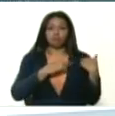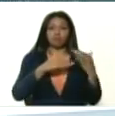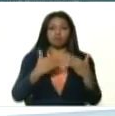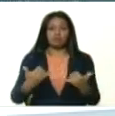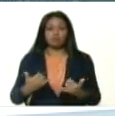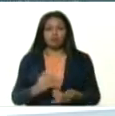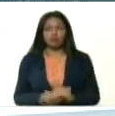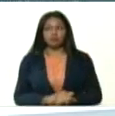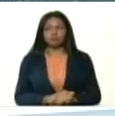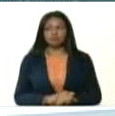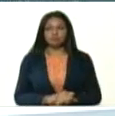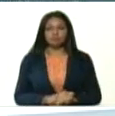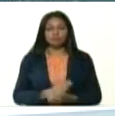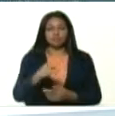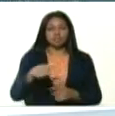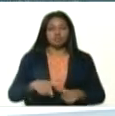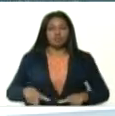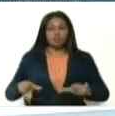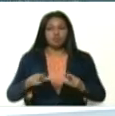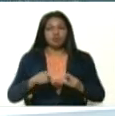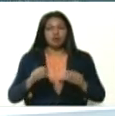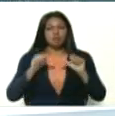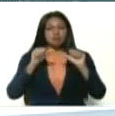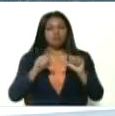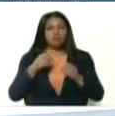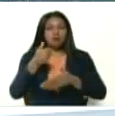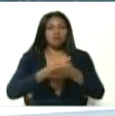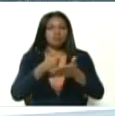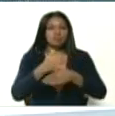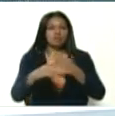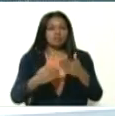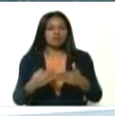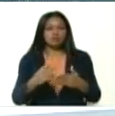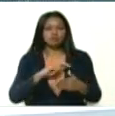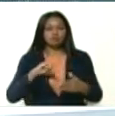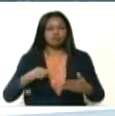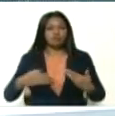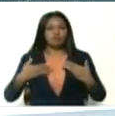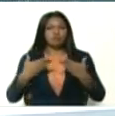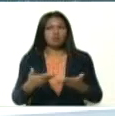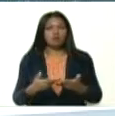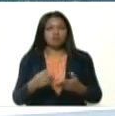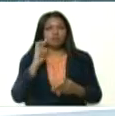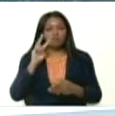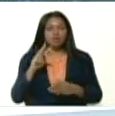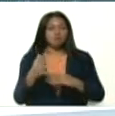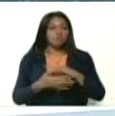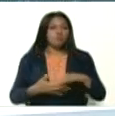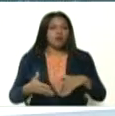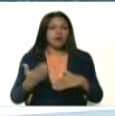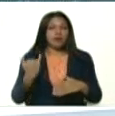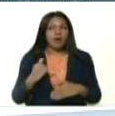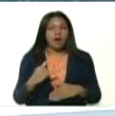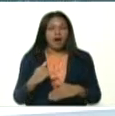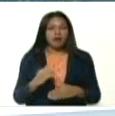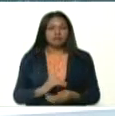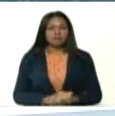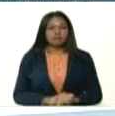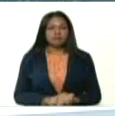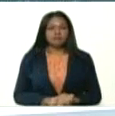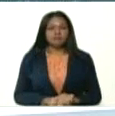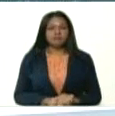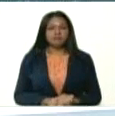de estos avances y de esta batalla que estamos dando en medio de la pandemia del COVID-19